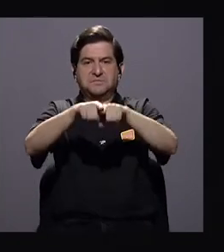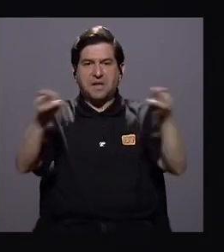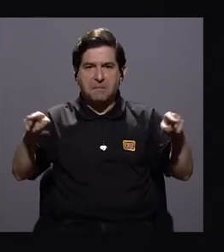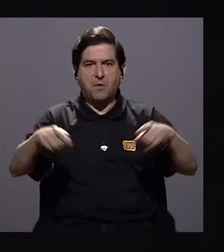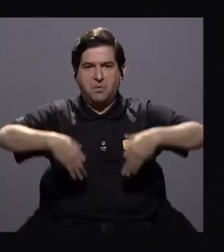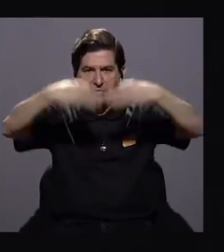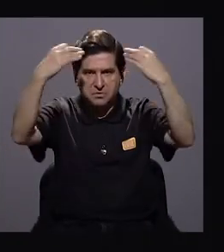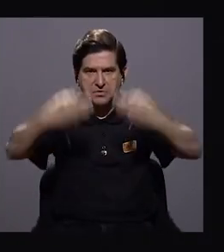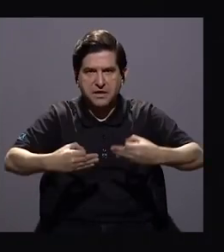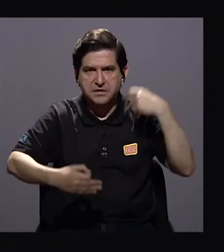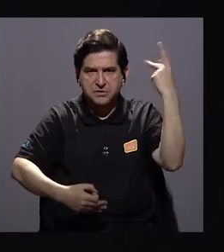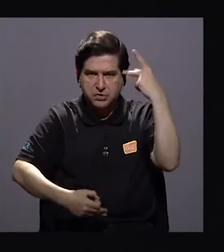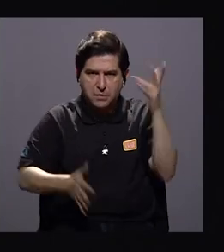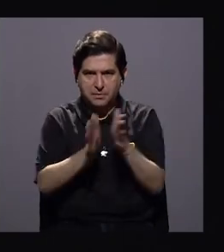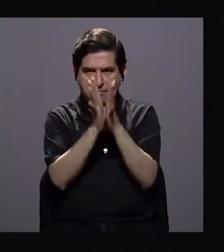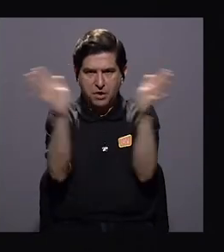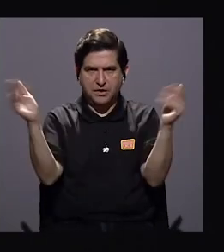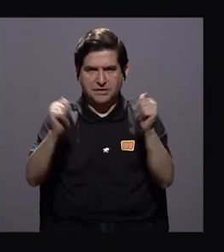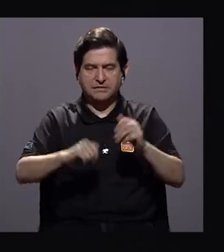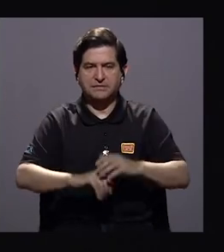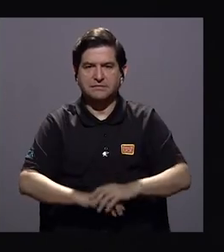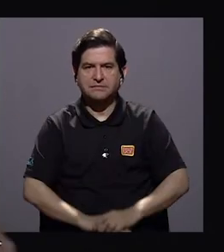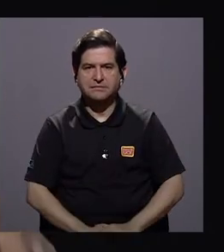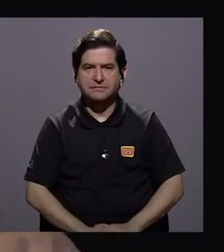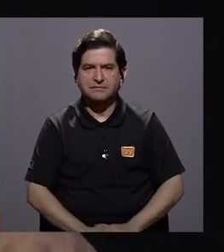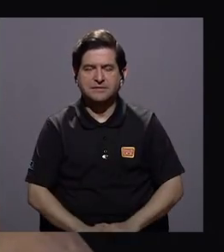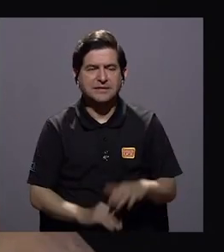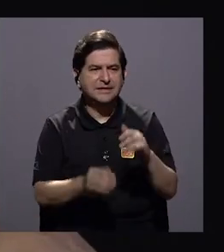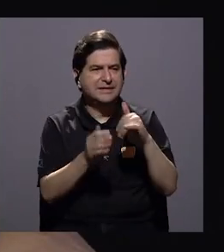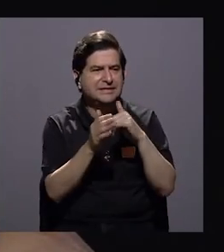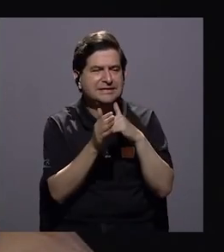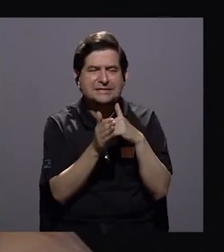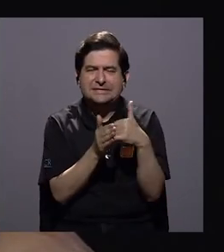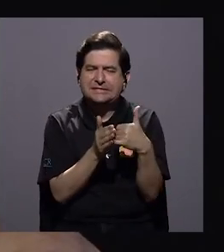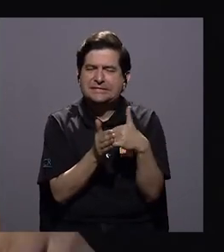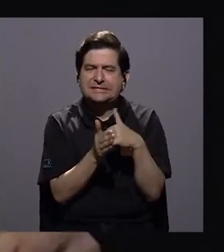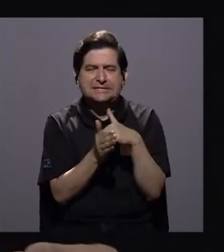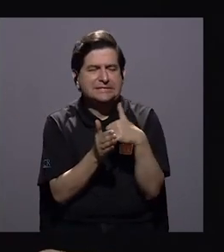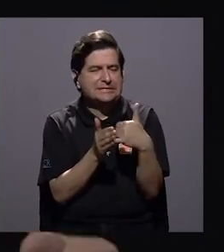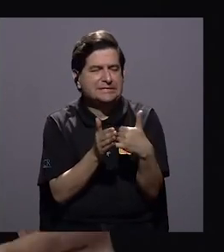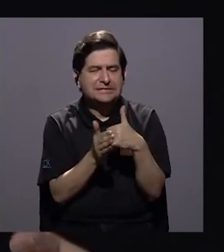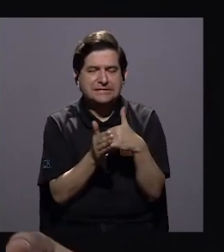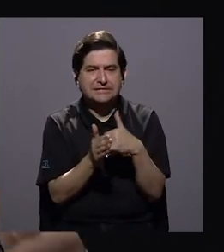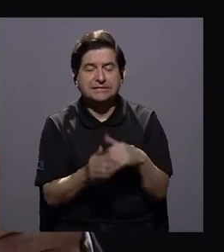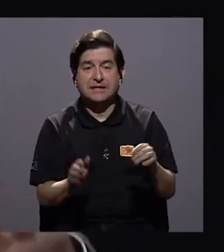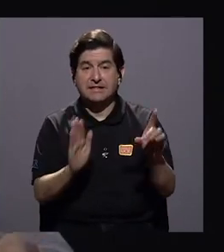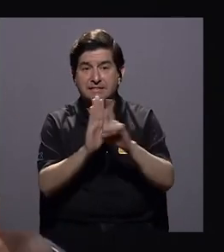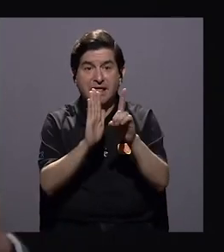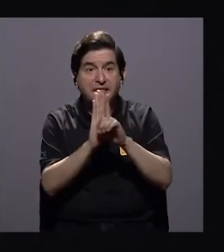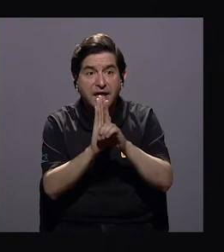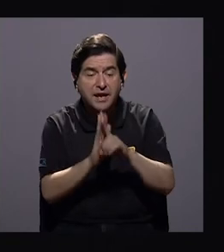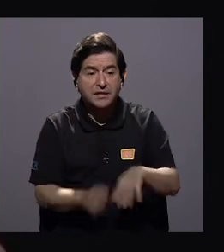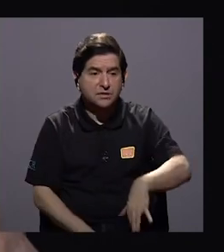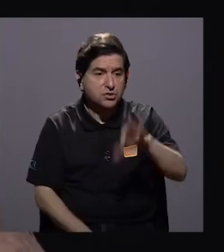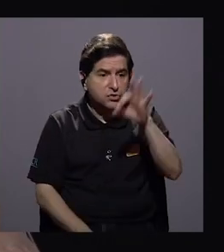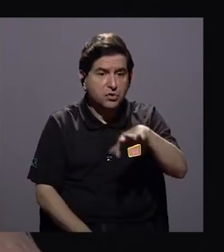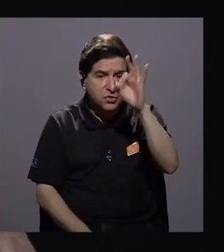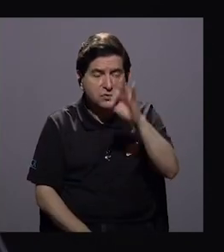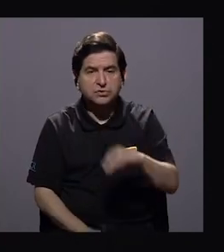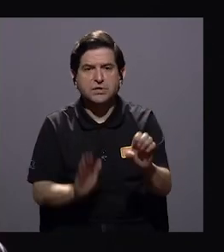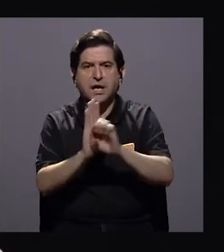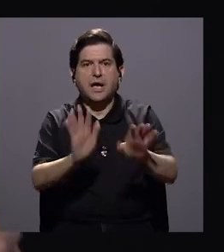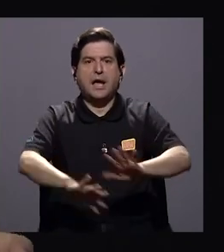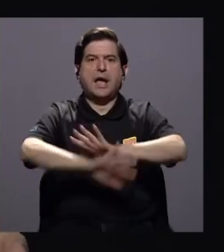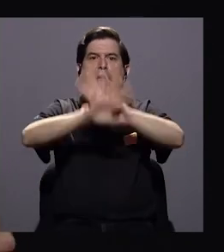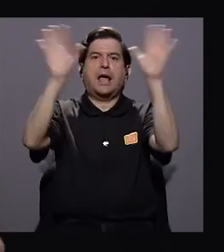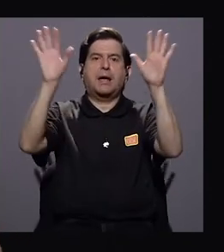tampoco de decisiones de política pública. La vulnerabilidad ante los derechos nos la encontramos